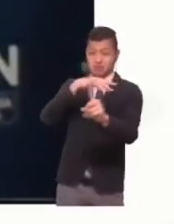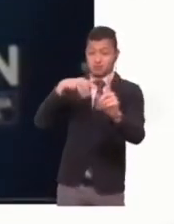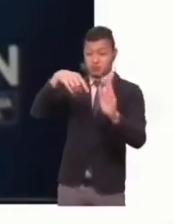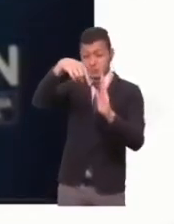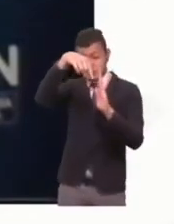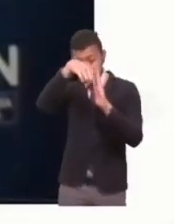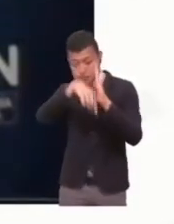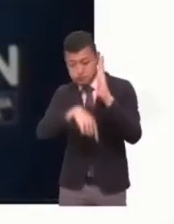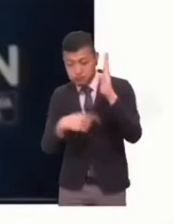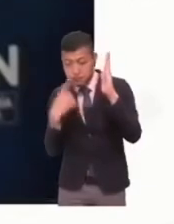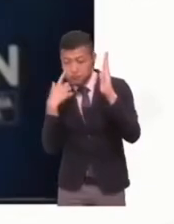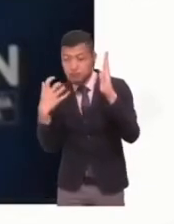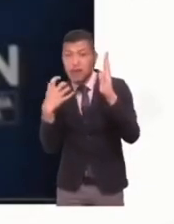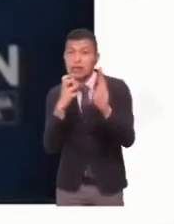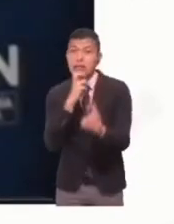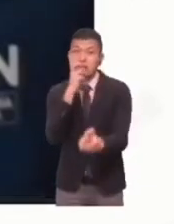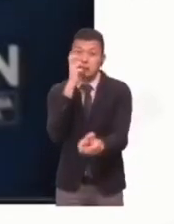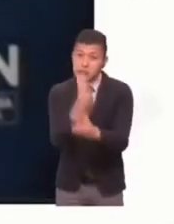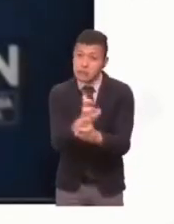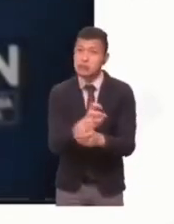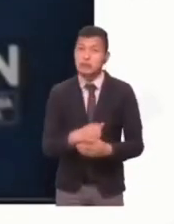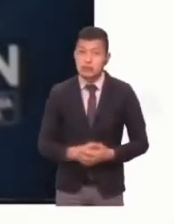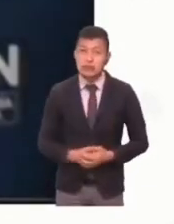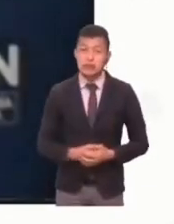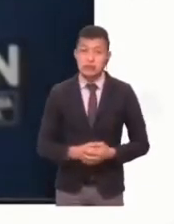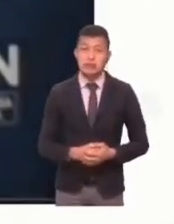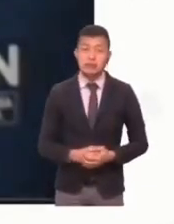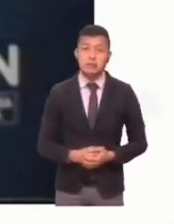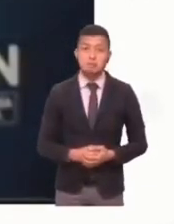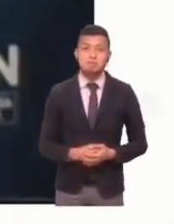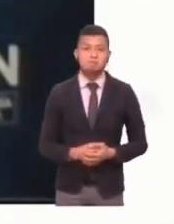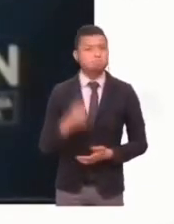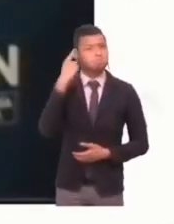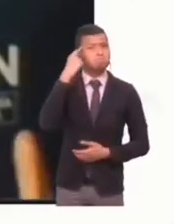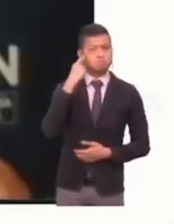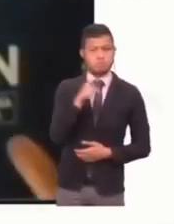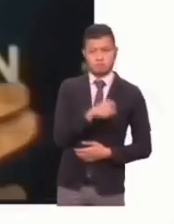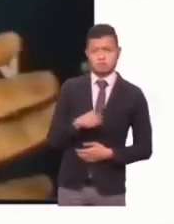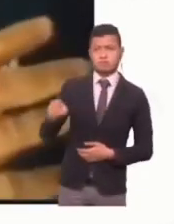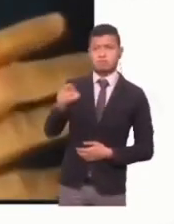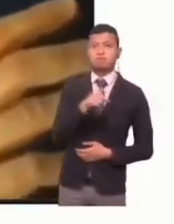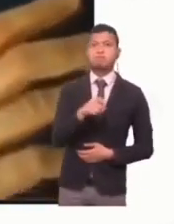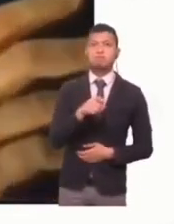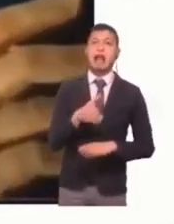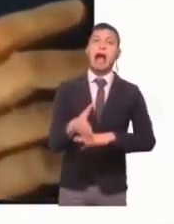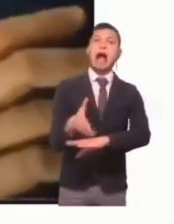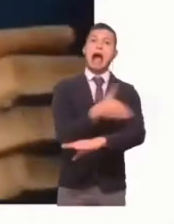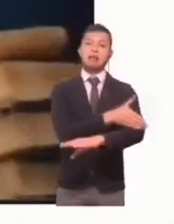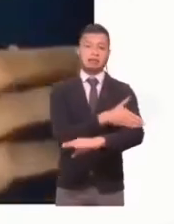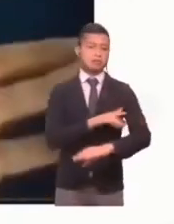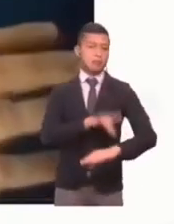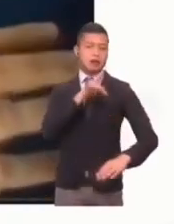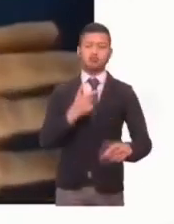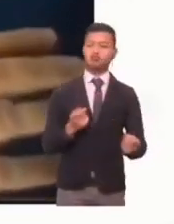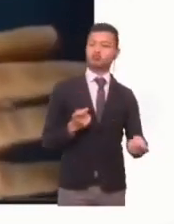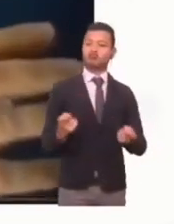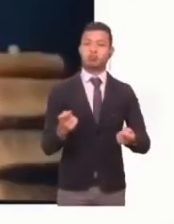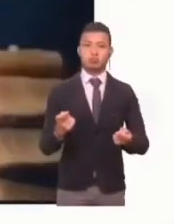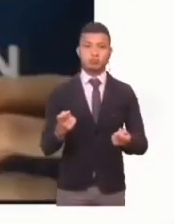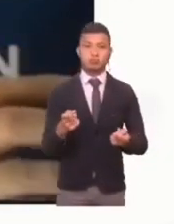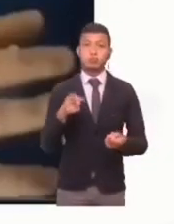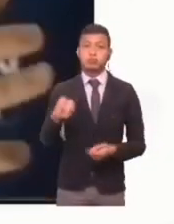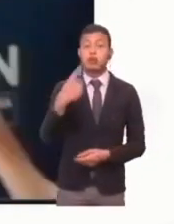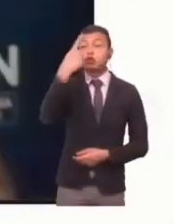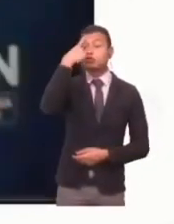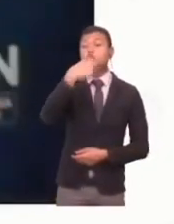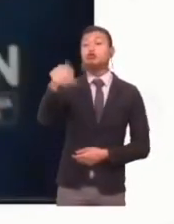complejo. Pero yo diría, es un poco el no haber tenido la capacidad, haber frenado una línea que no es una inercia, sino